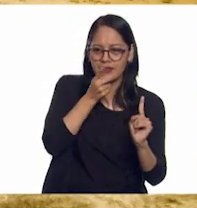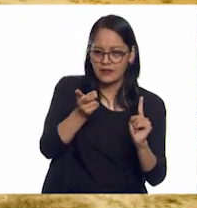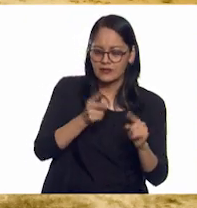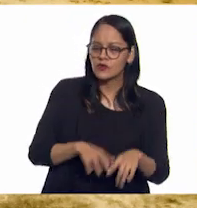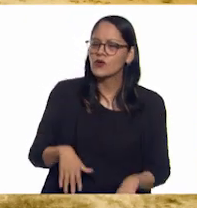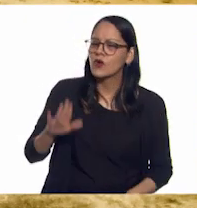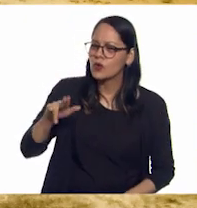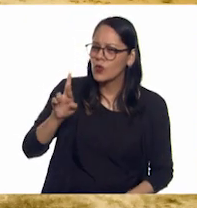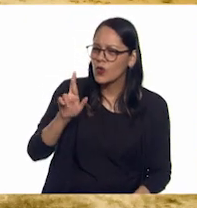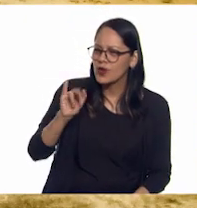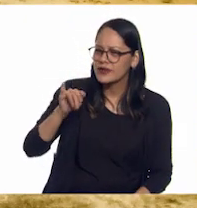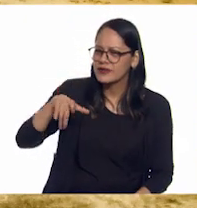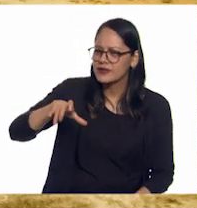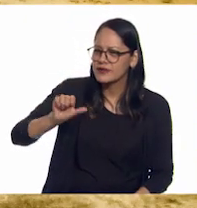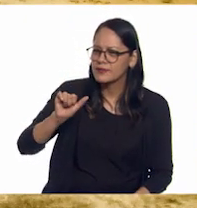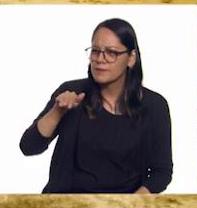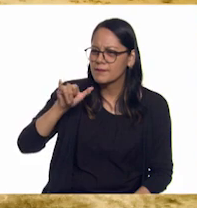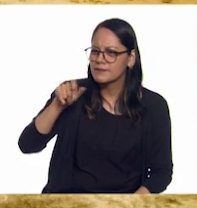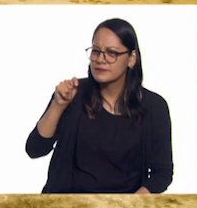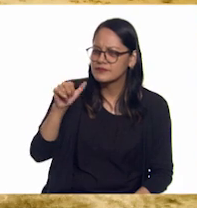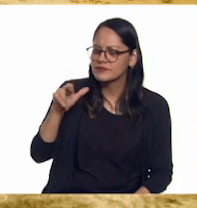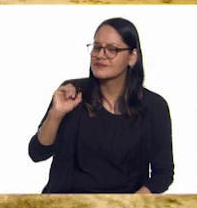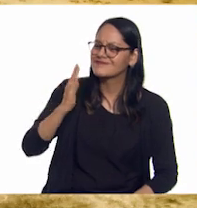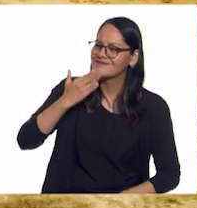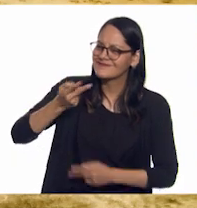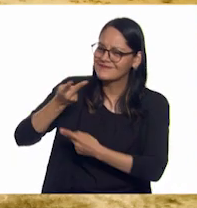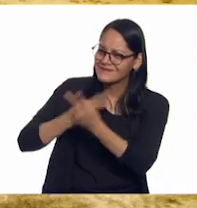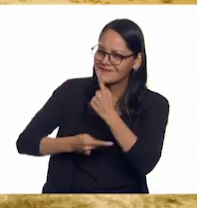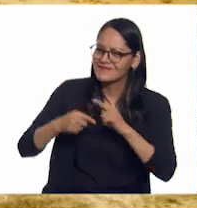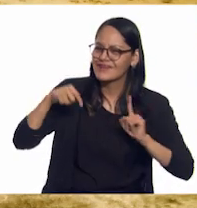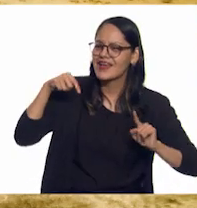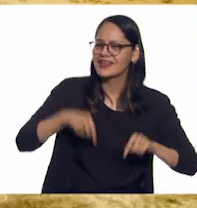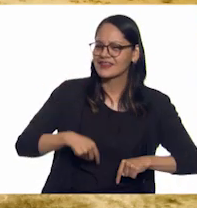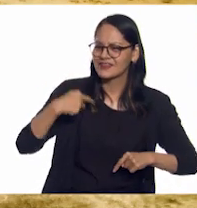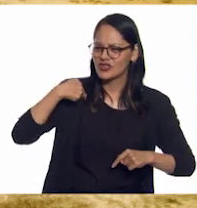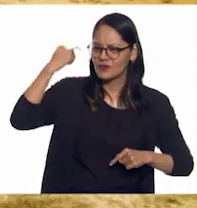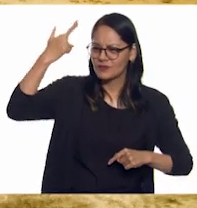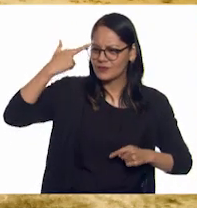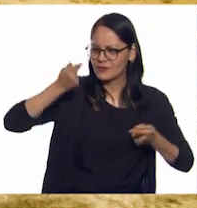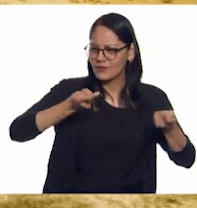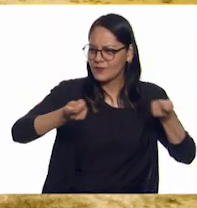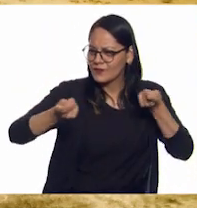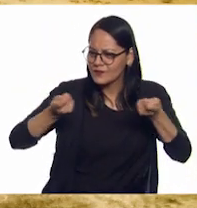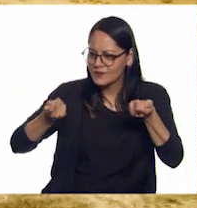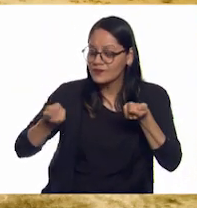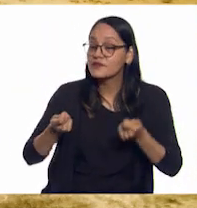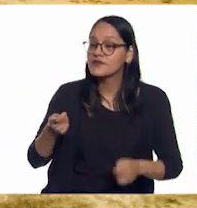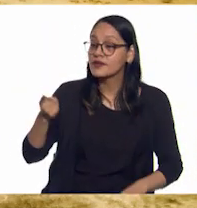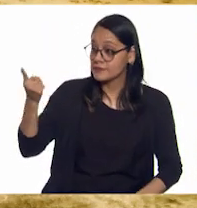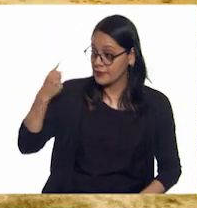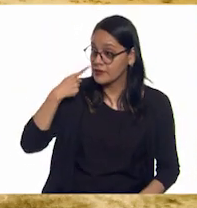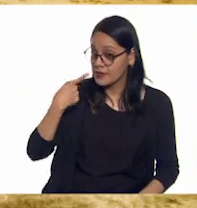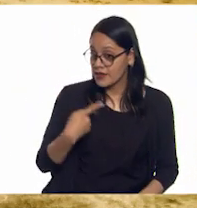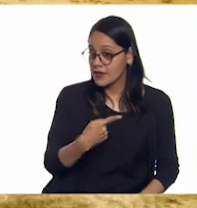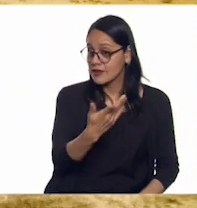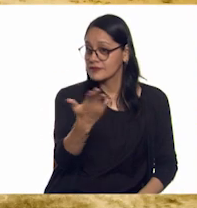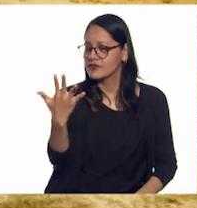por venir a mi reino! ¡Eres bienvenido! ¡Todo lo que ves aquí es tuyo!